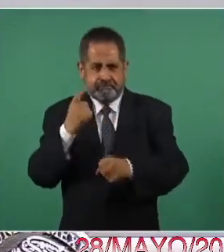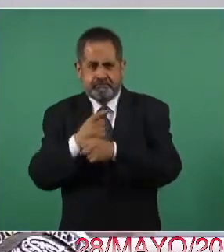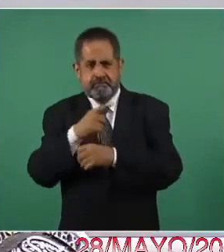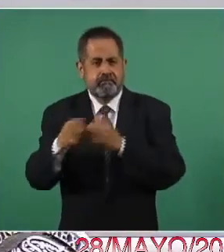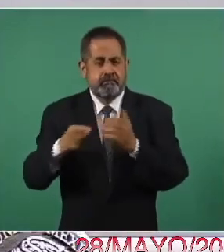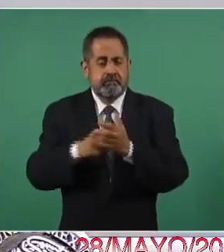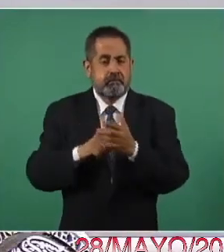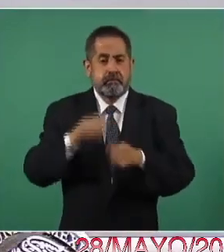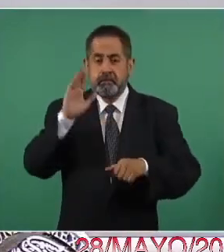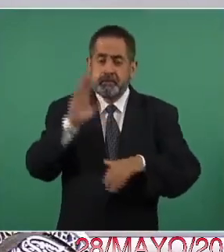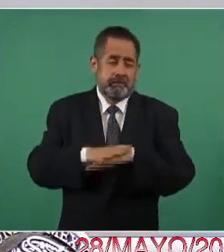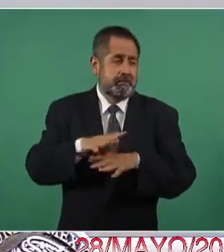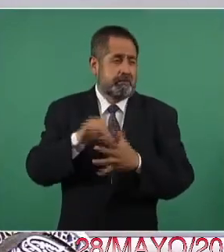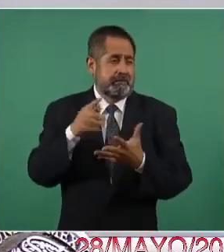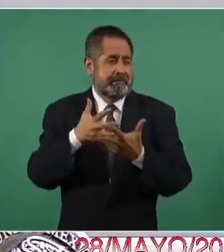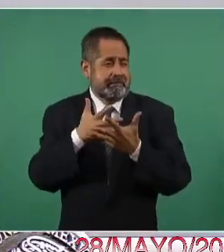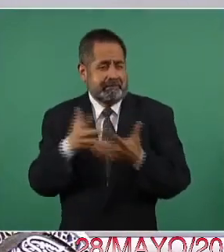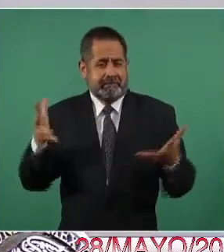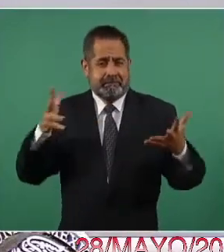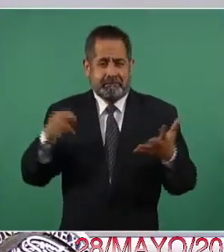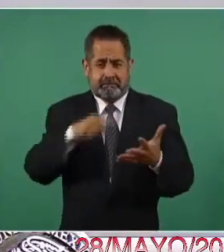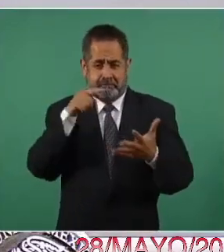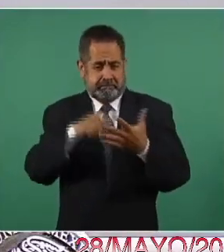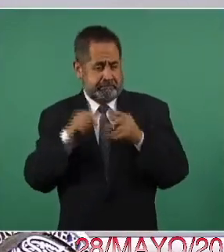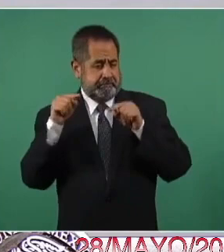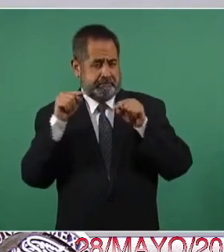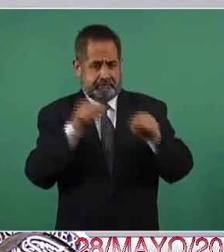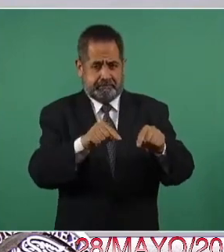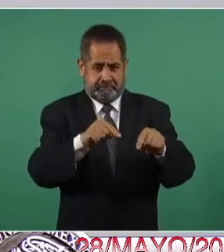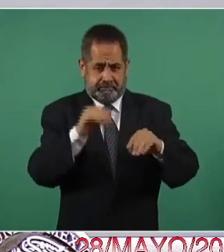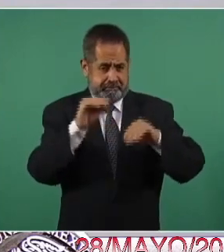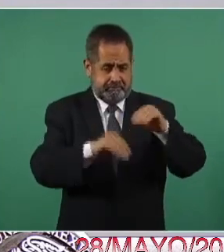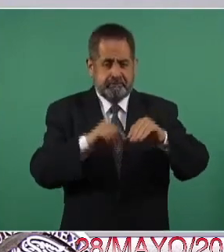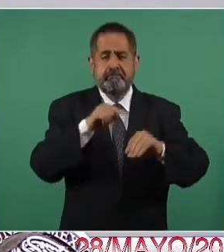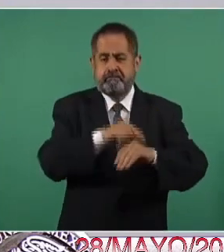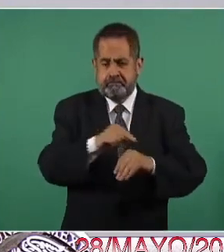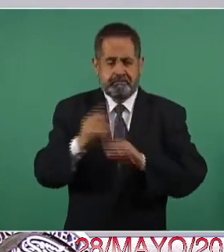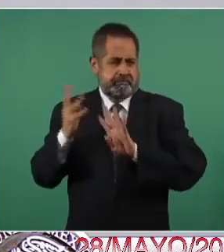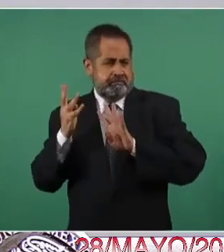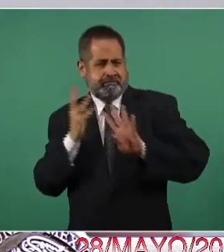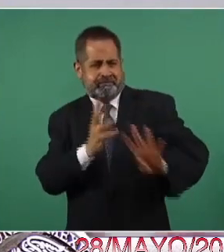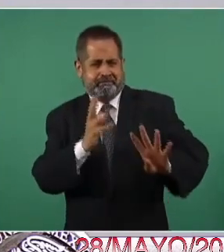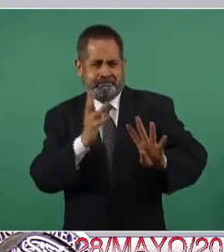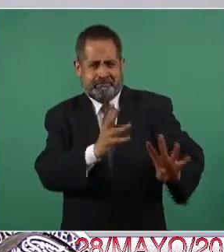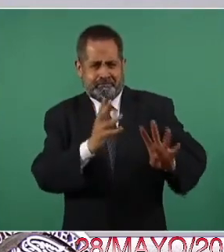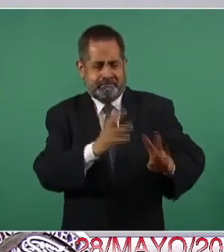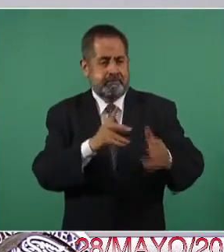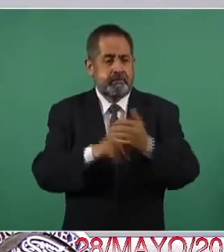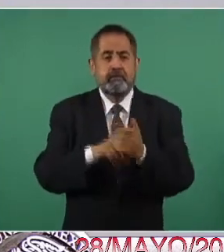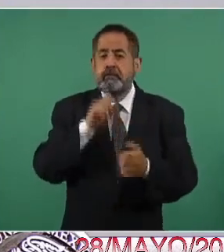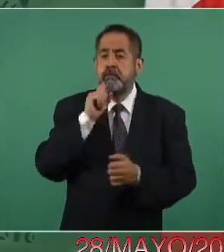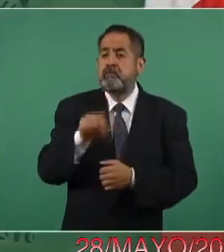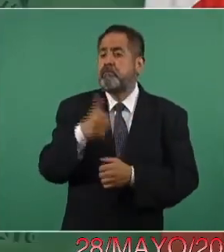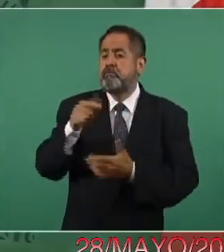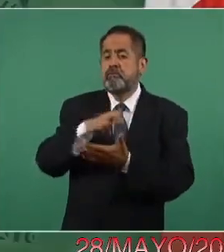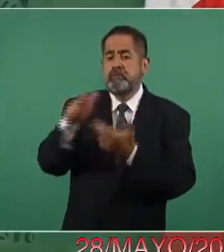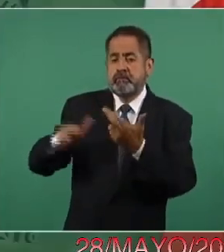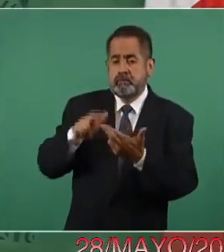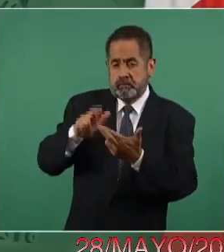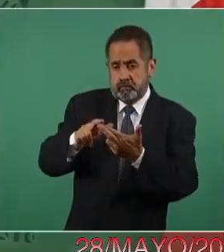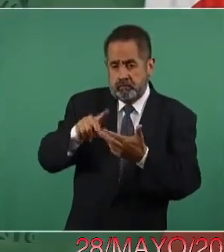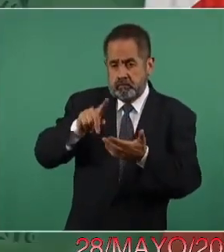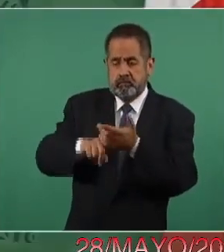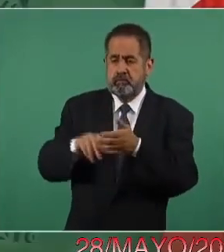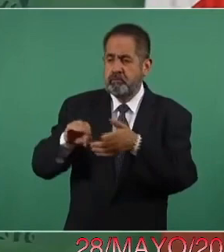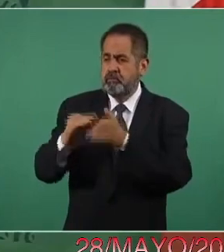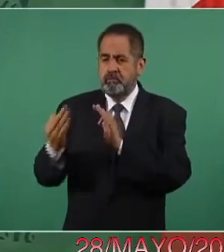macro y megacentros en las grandes ciudades. También estamos instalando centros regionales donde centros pueden estar